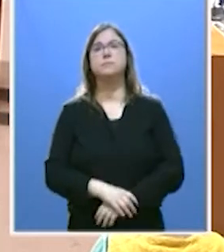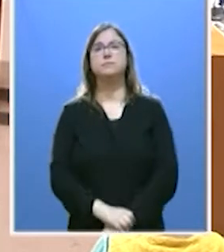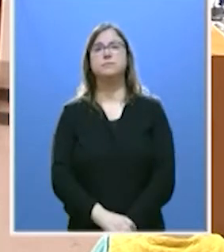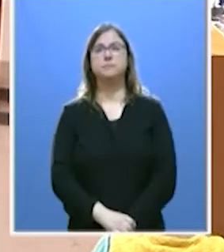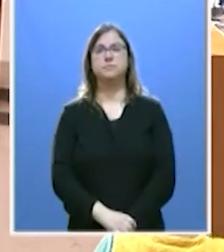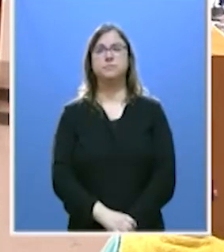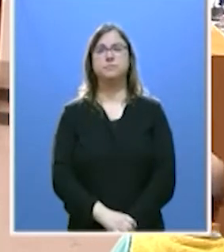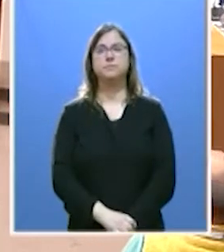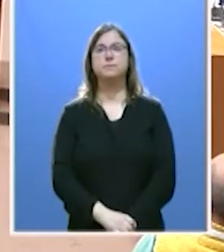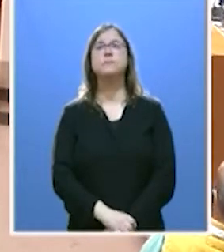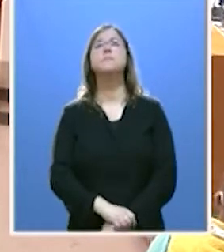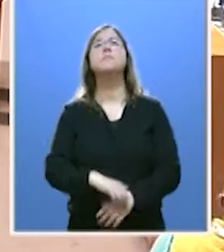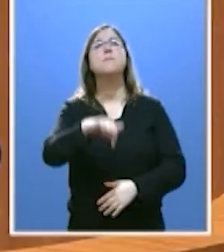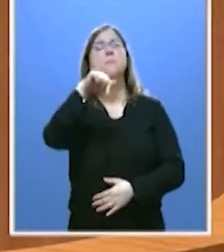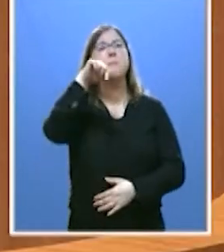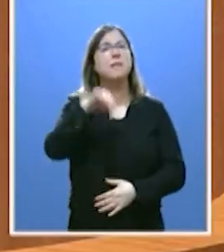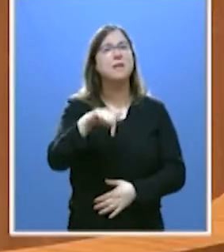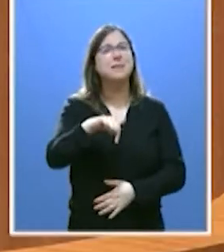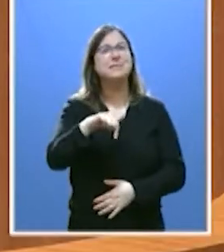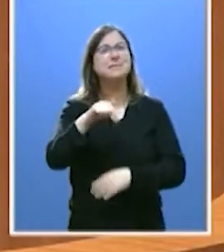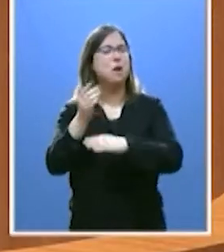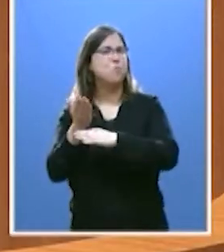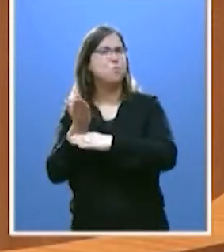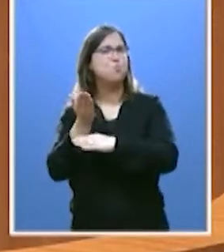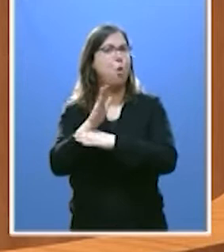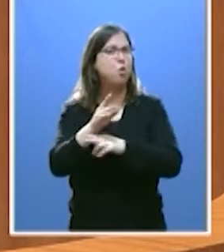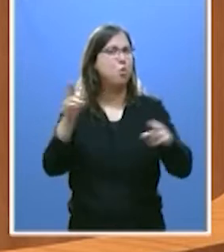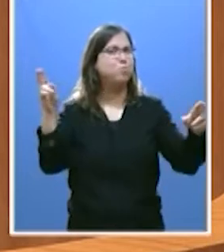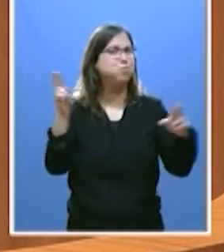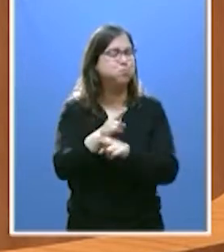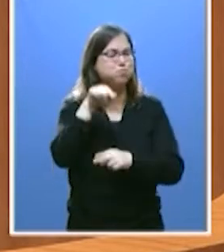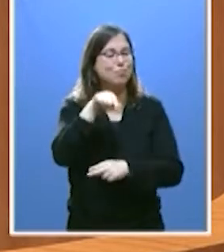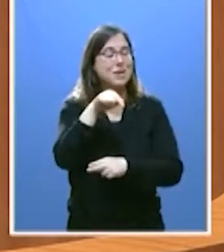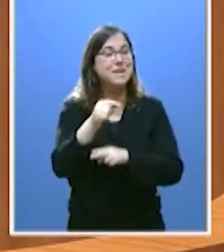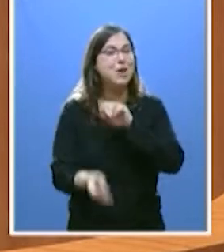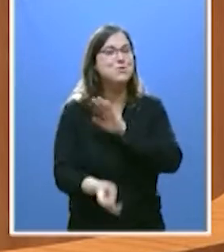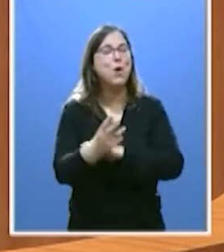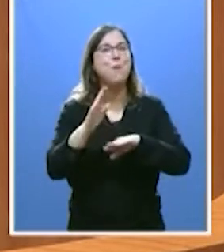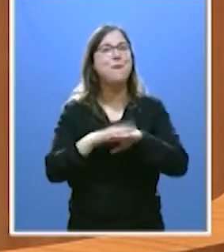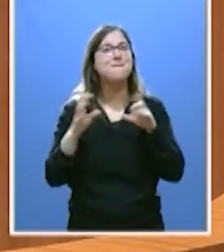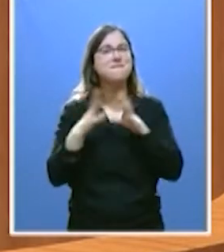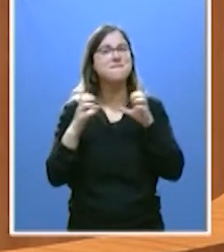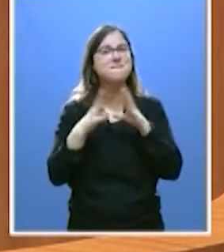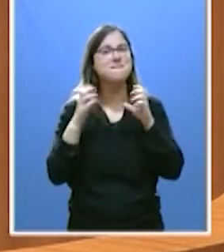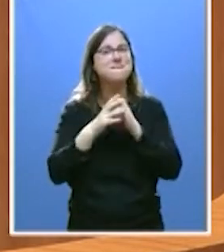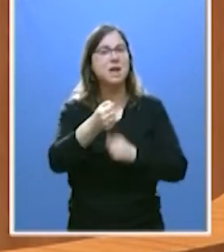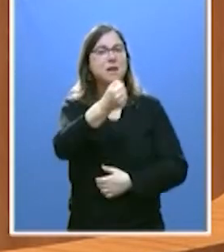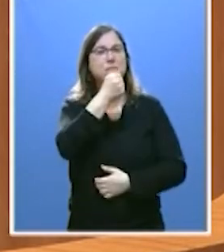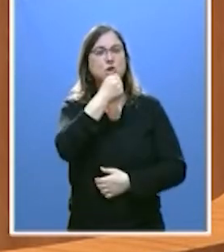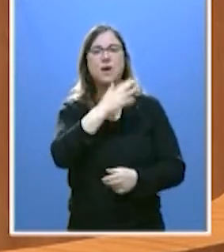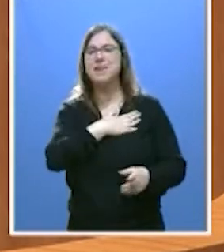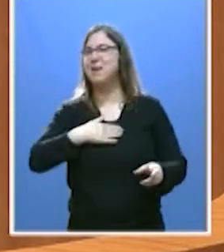Pero esta moción surge de la urgente necesidad del Partido Socialista de anular la